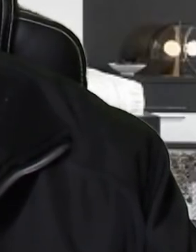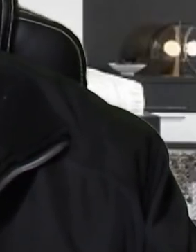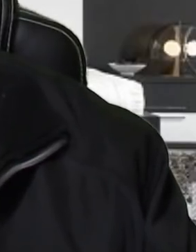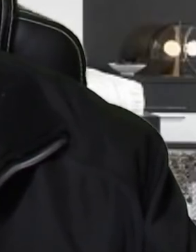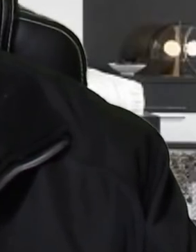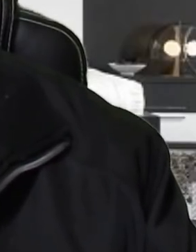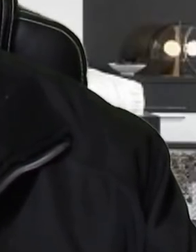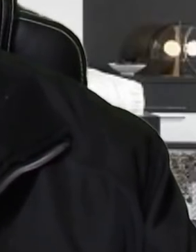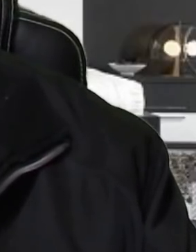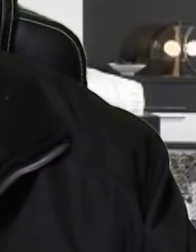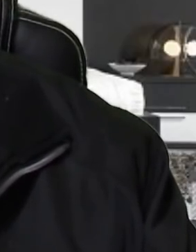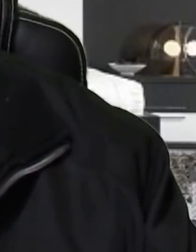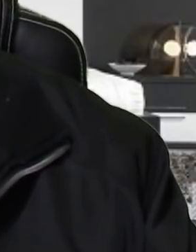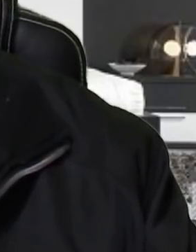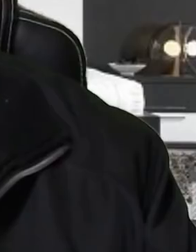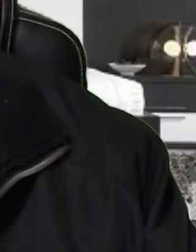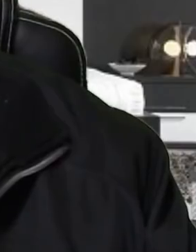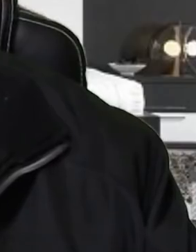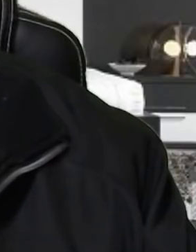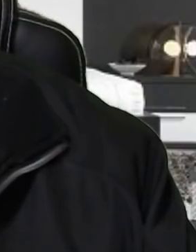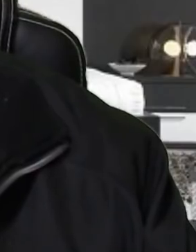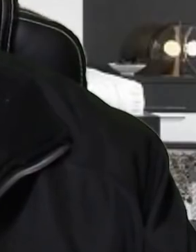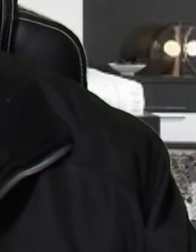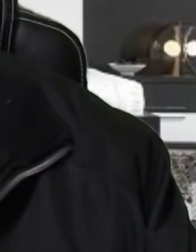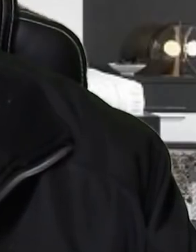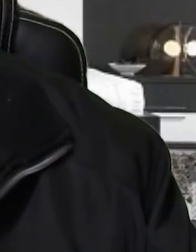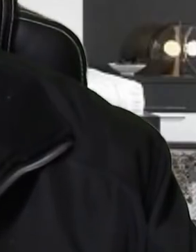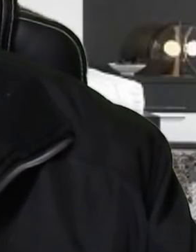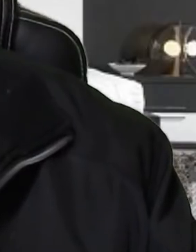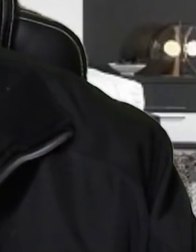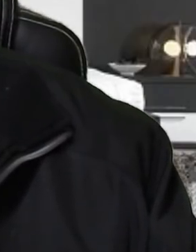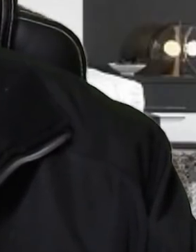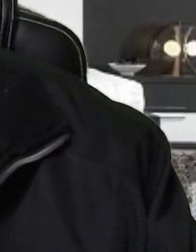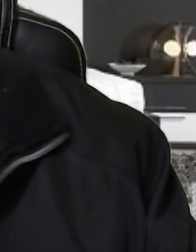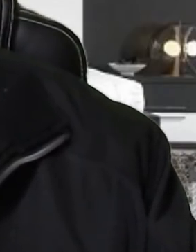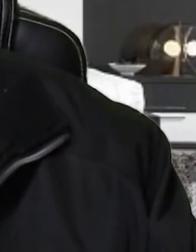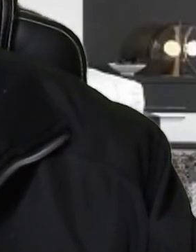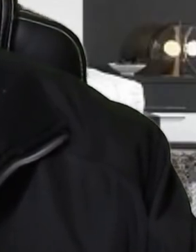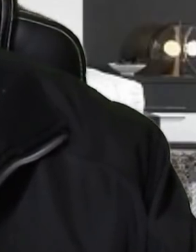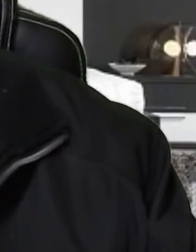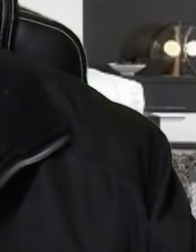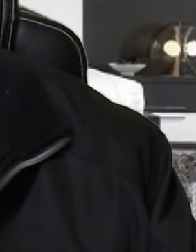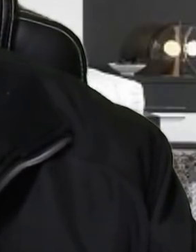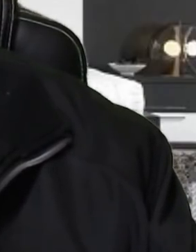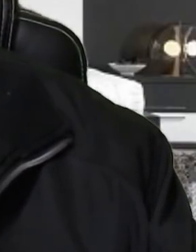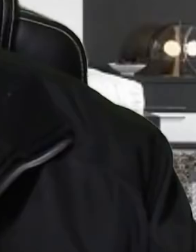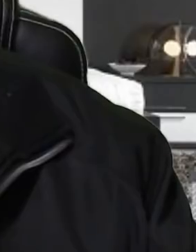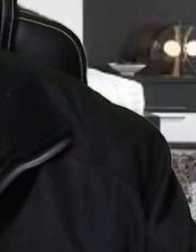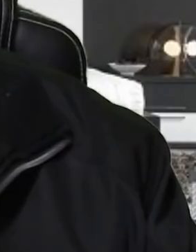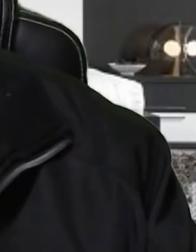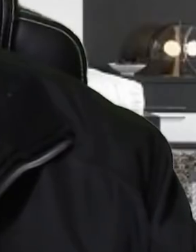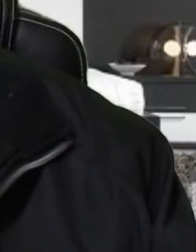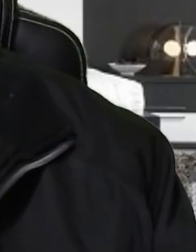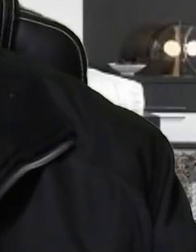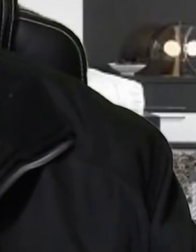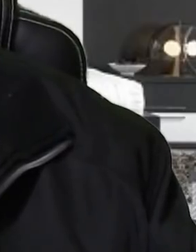a la alianza federalista, a Vicente Fox, les dijo claramente que si hay empresas que